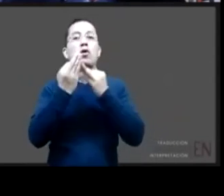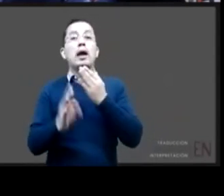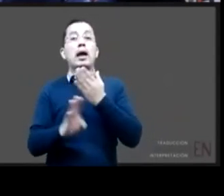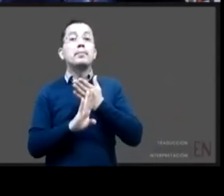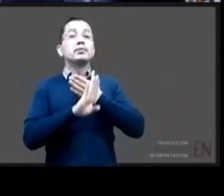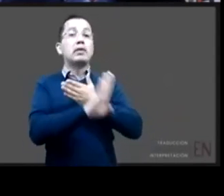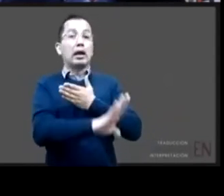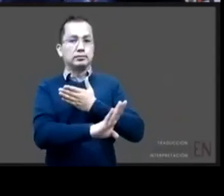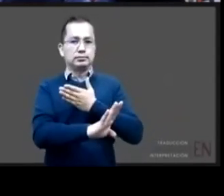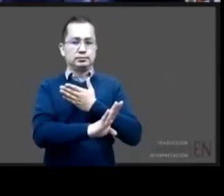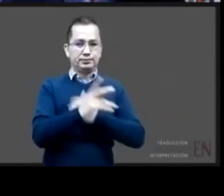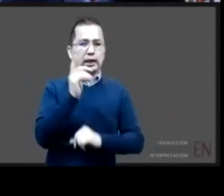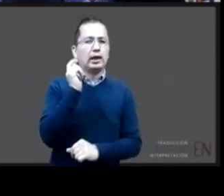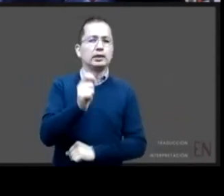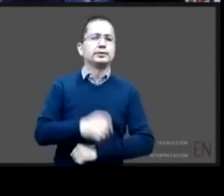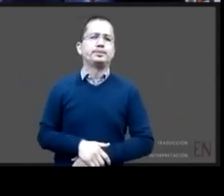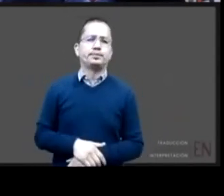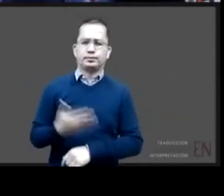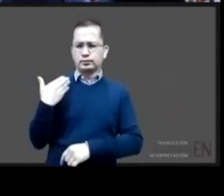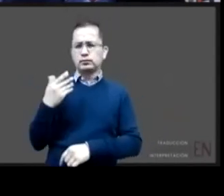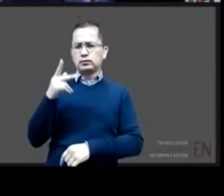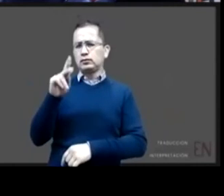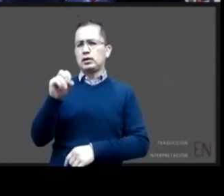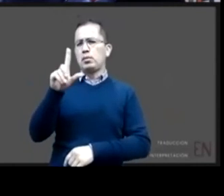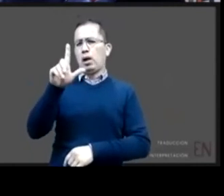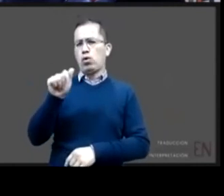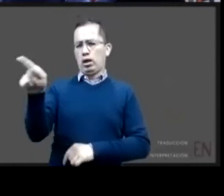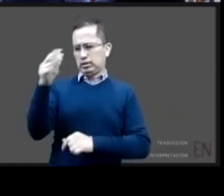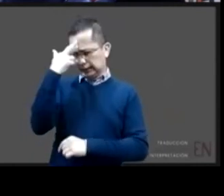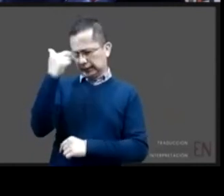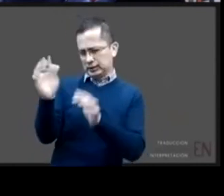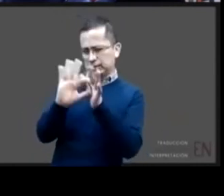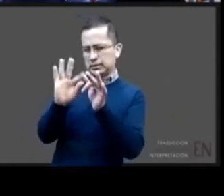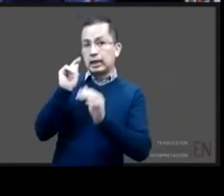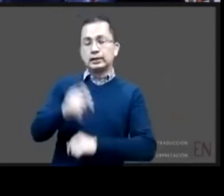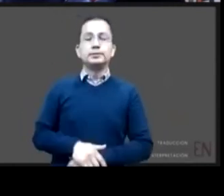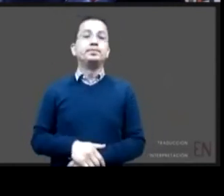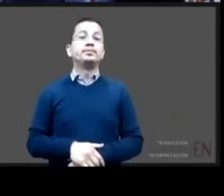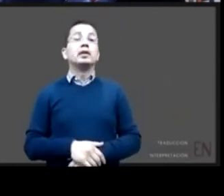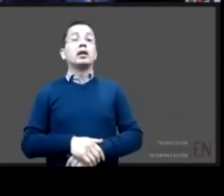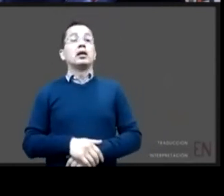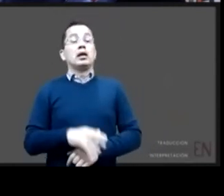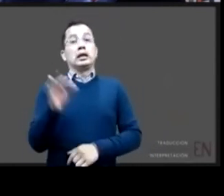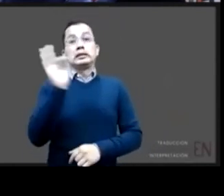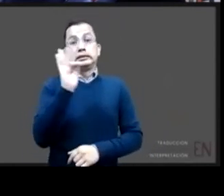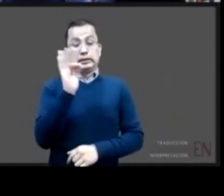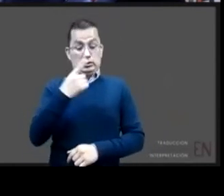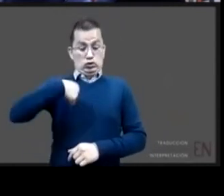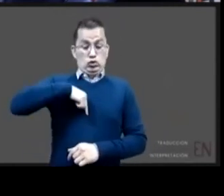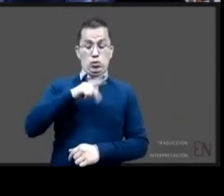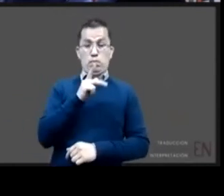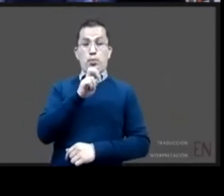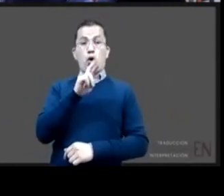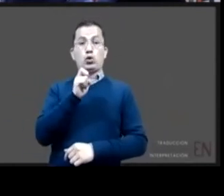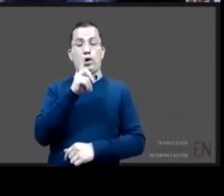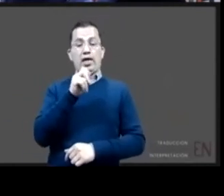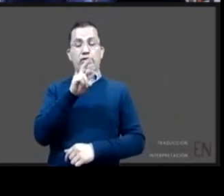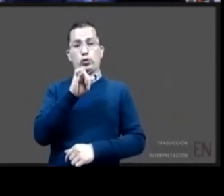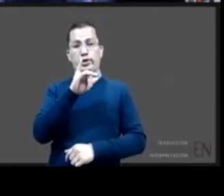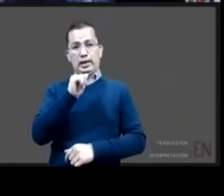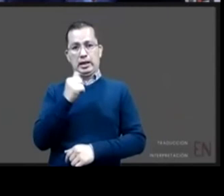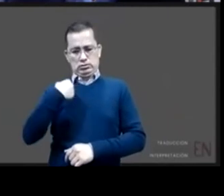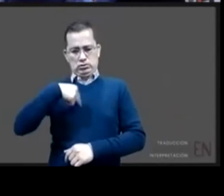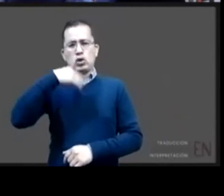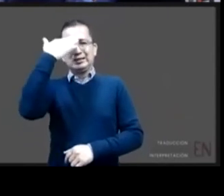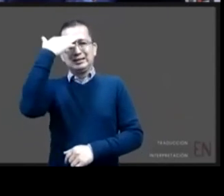que aquellos casos que las procuradurías conocen y atienden de primera mano cuando se trata de